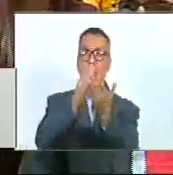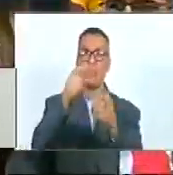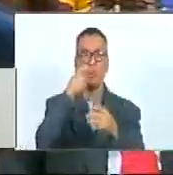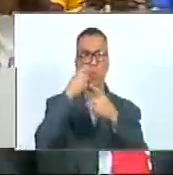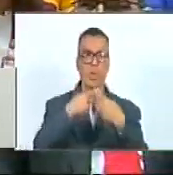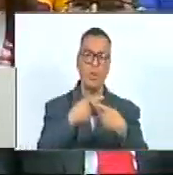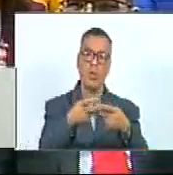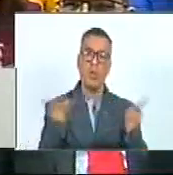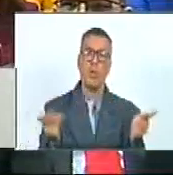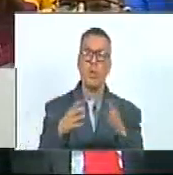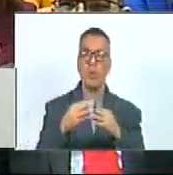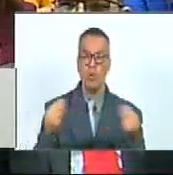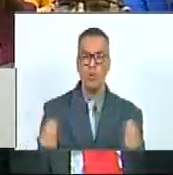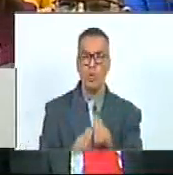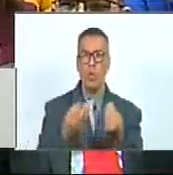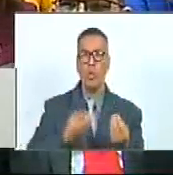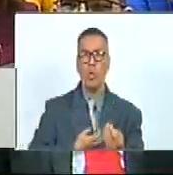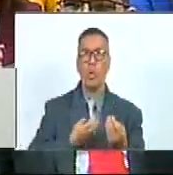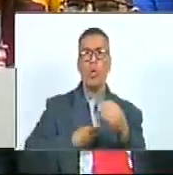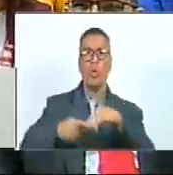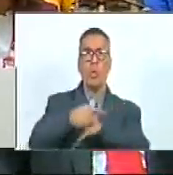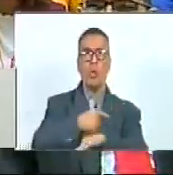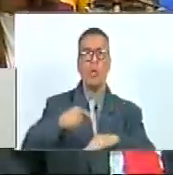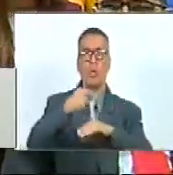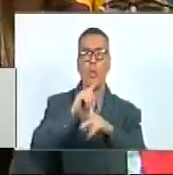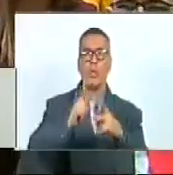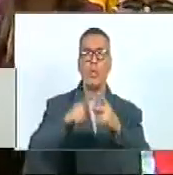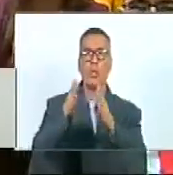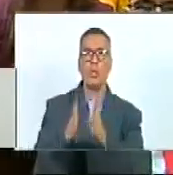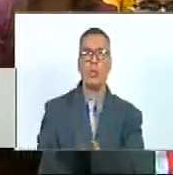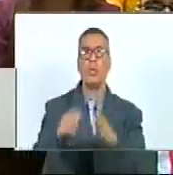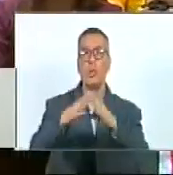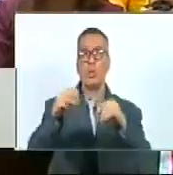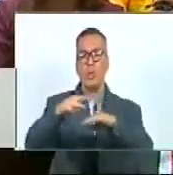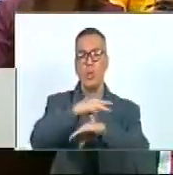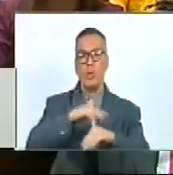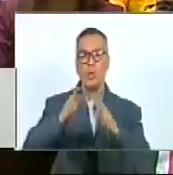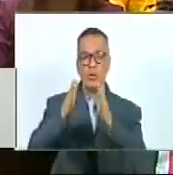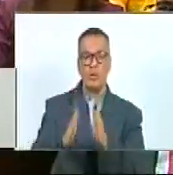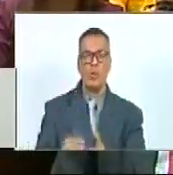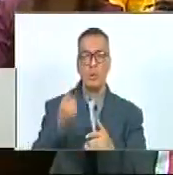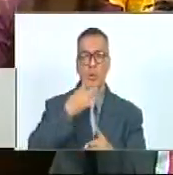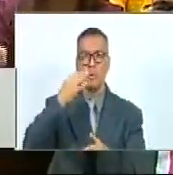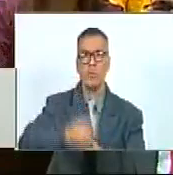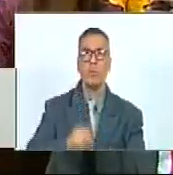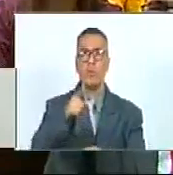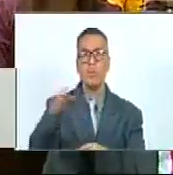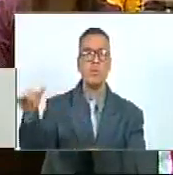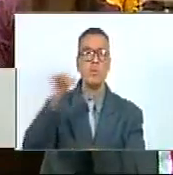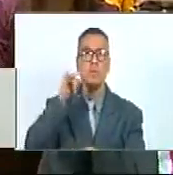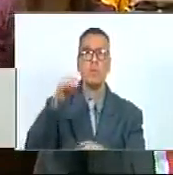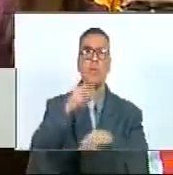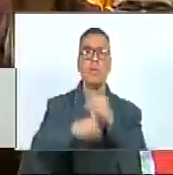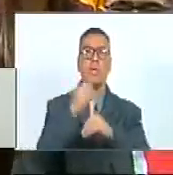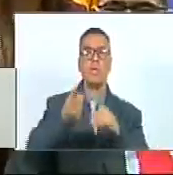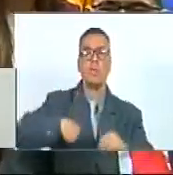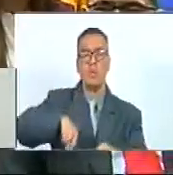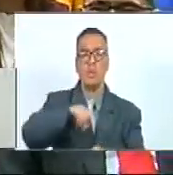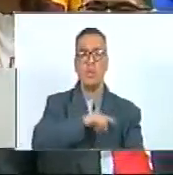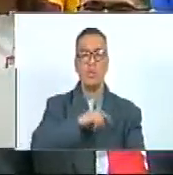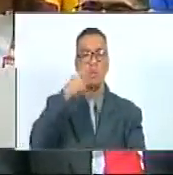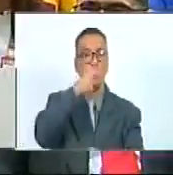acompañando a los alcaldes a los gobernadores a todos los ministros a garantizar que esa denuncia que hace nuestro pueblo